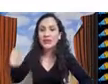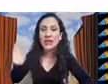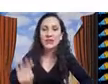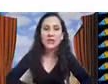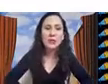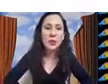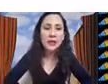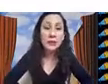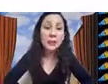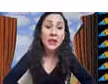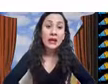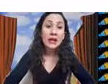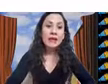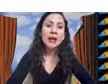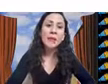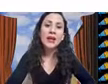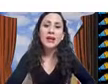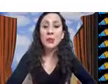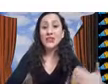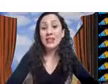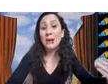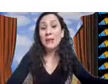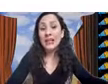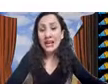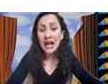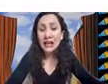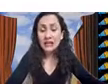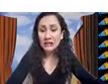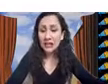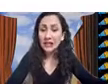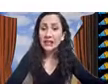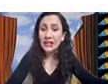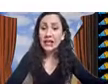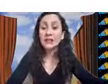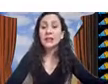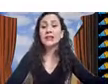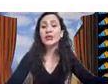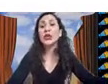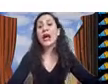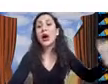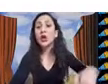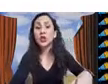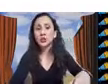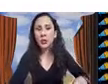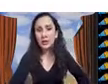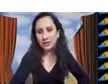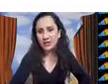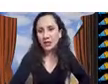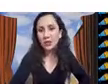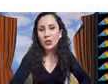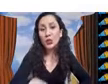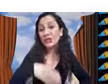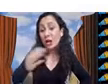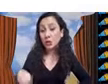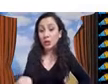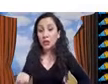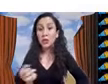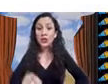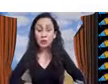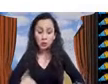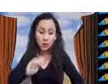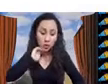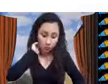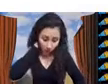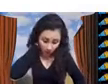transición de fase del problema también pues el aplicar técnicas de caracterización a otros problemas en EP duros y a